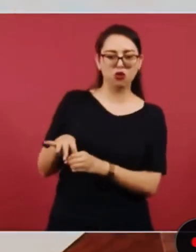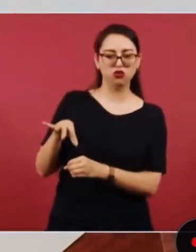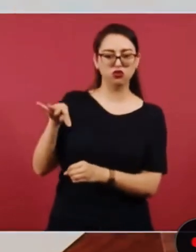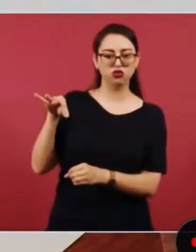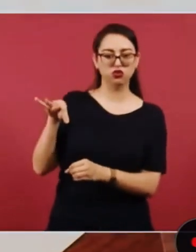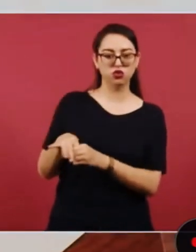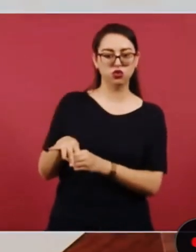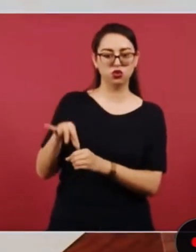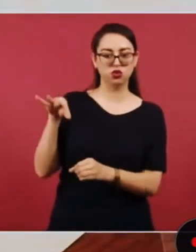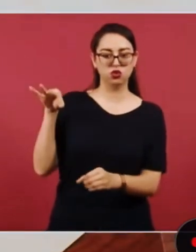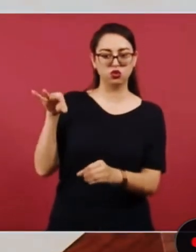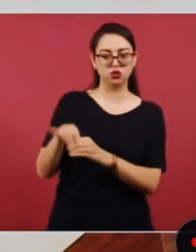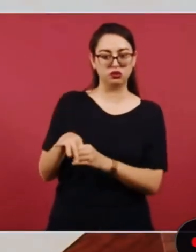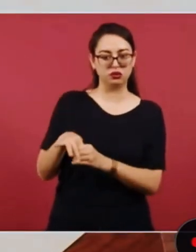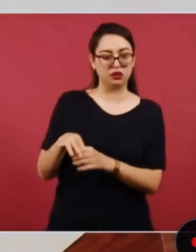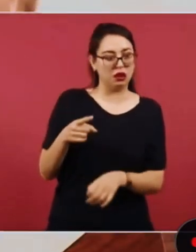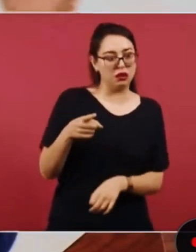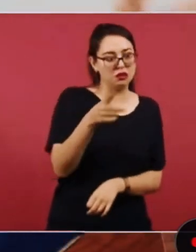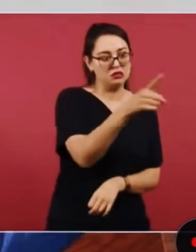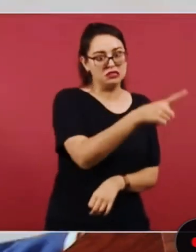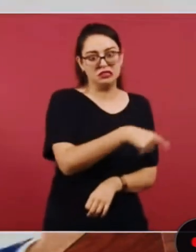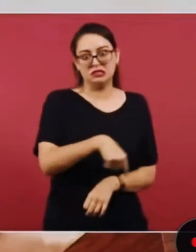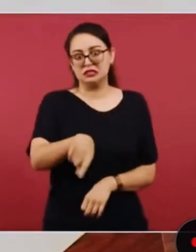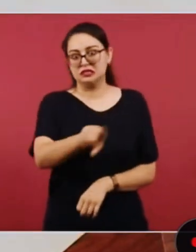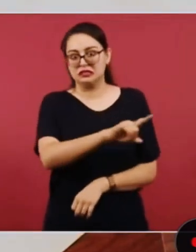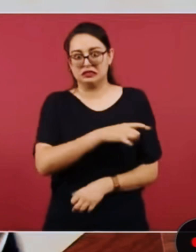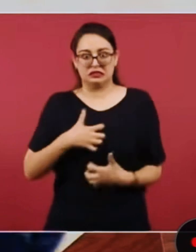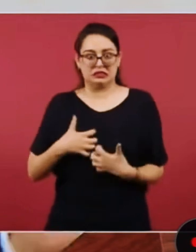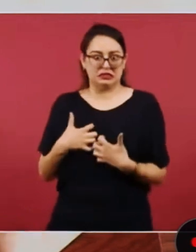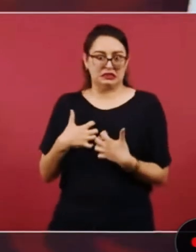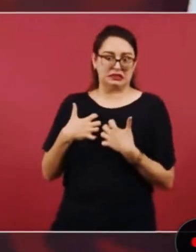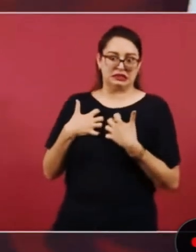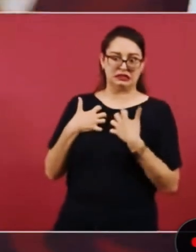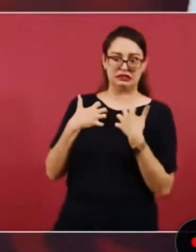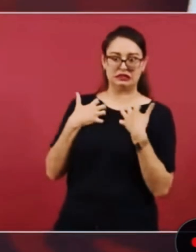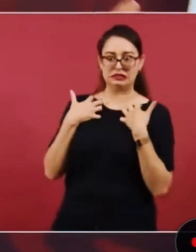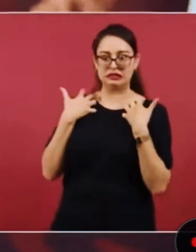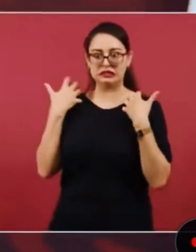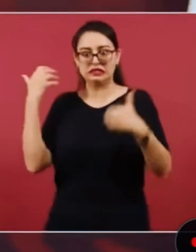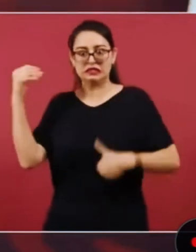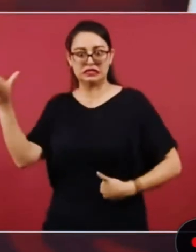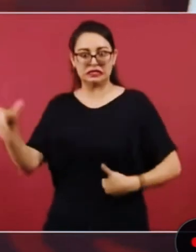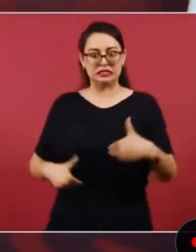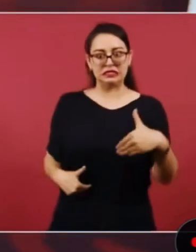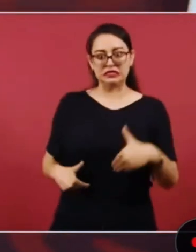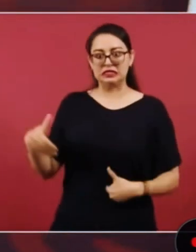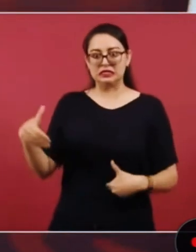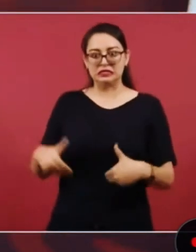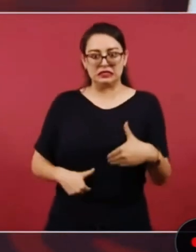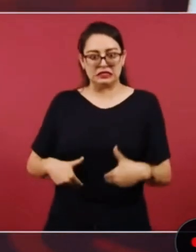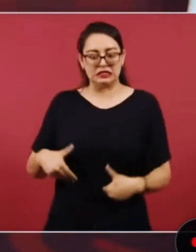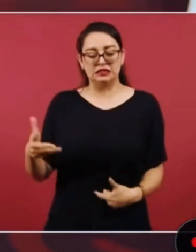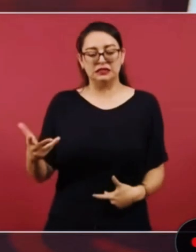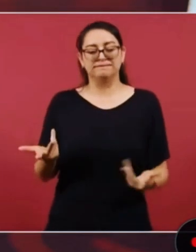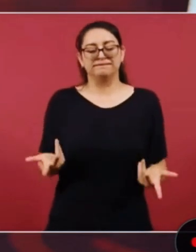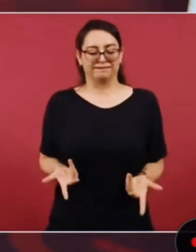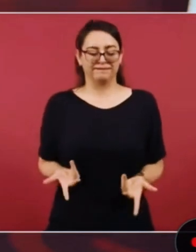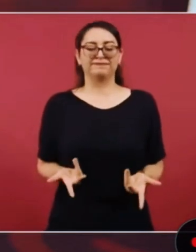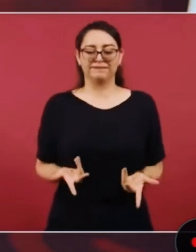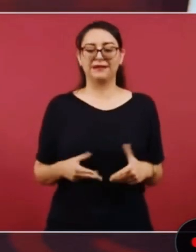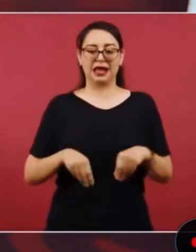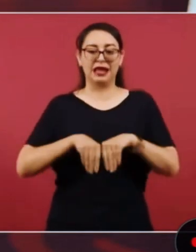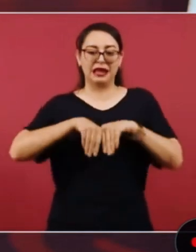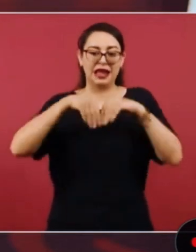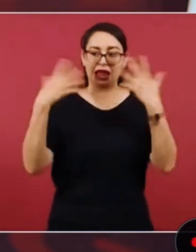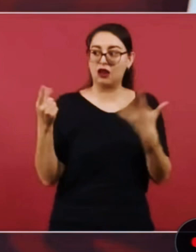tomado por la delincuencia de cuello blanco y por la delincuencia organizada ¿saben qué